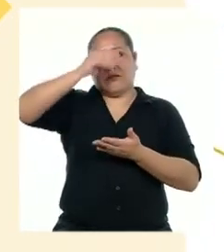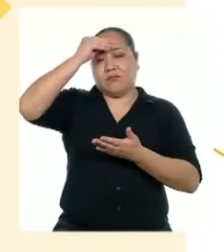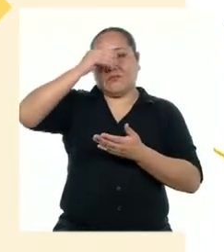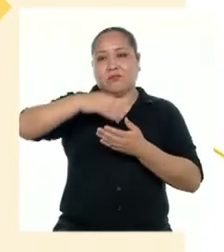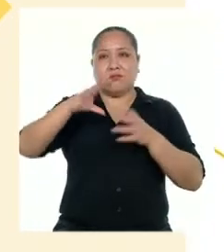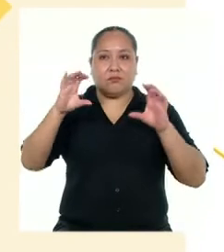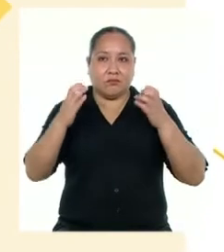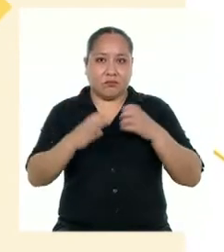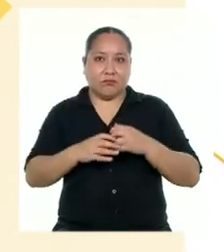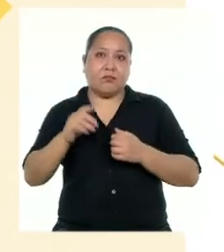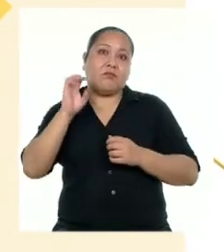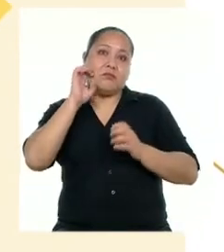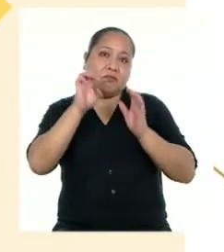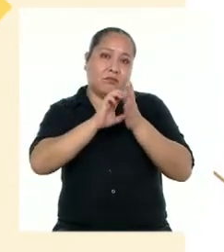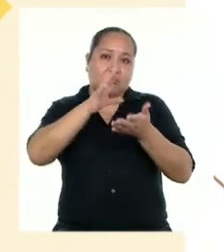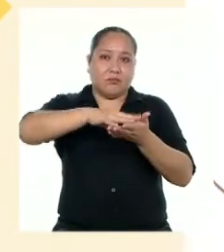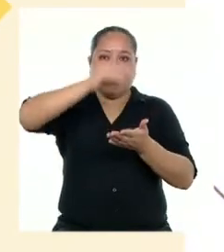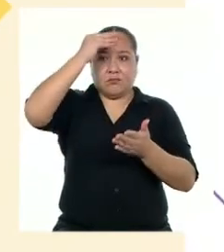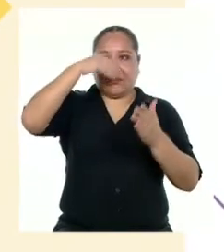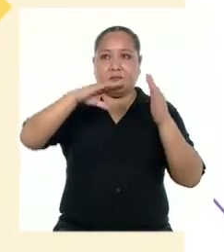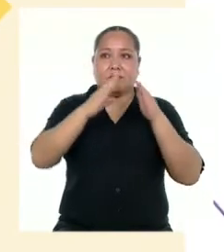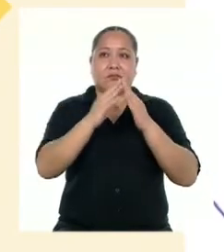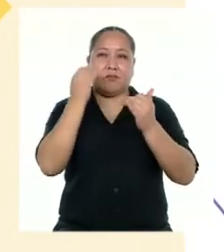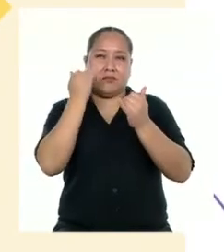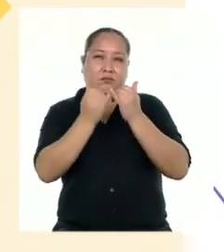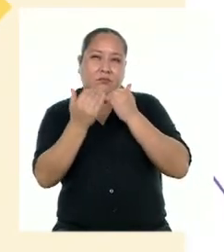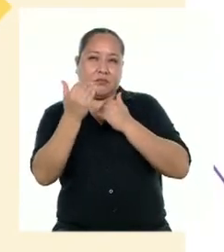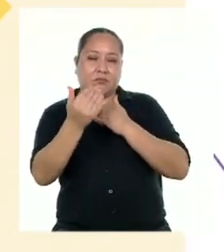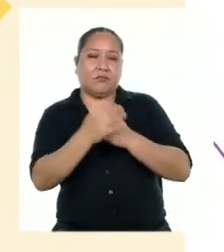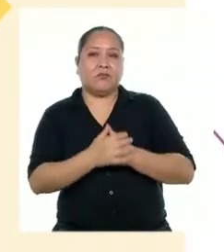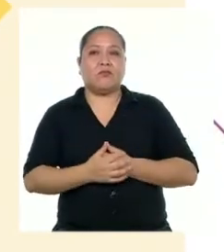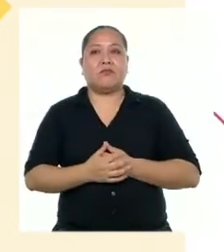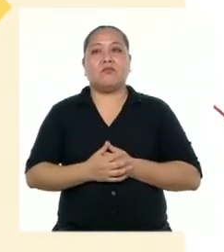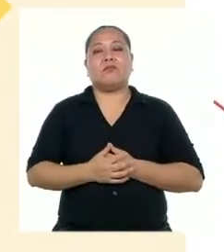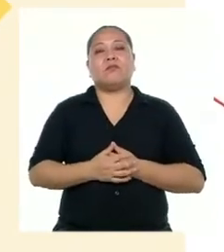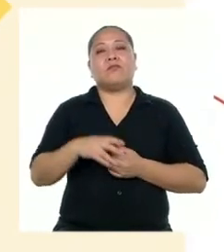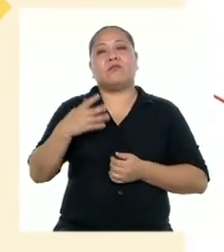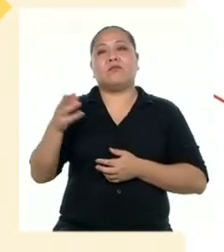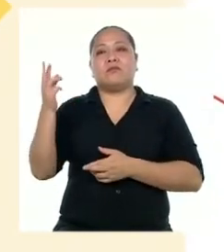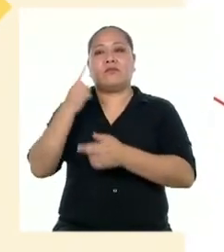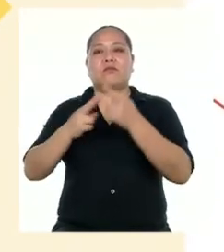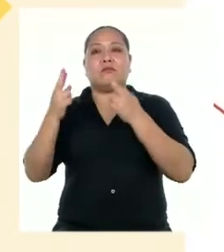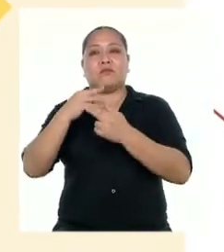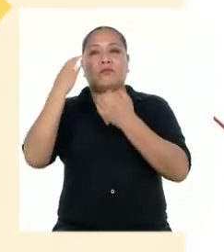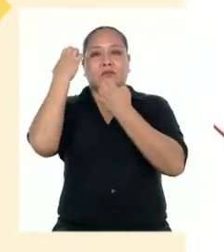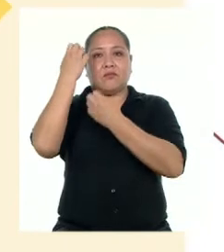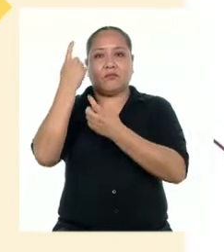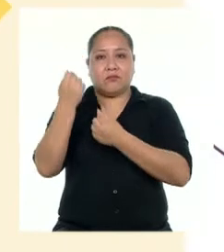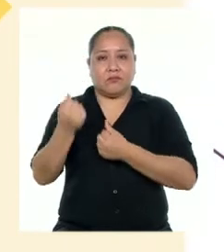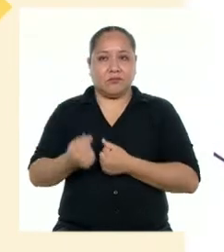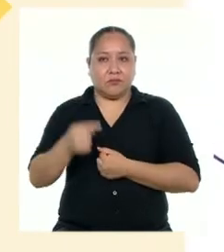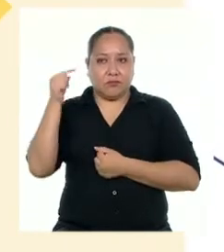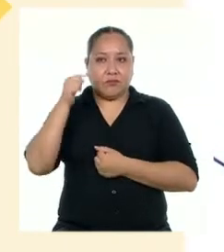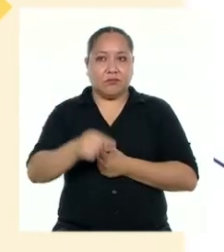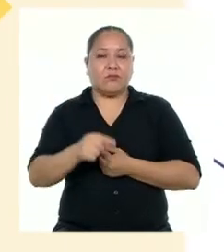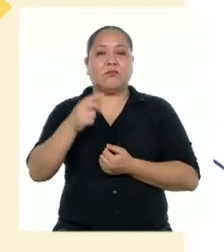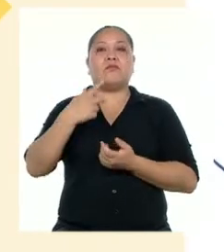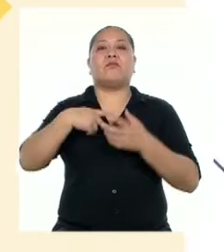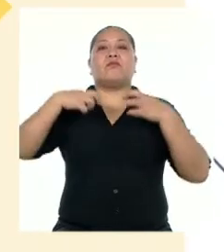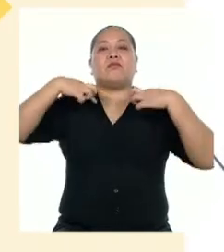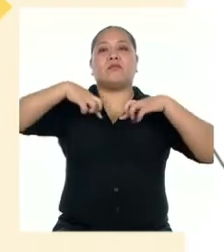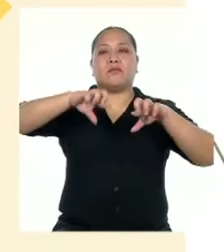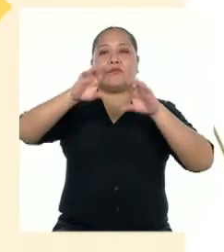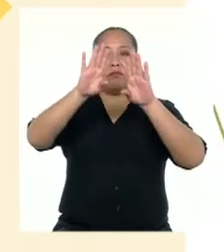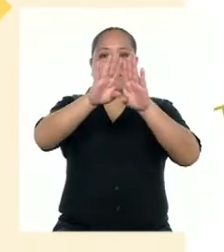hacia el final, se dio inicio al proceso llamado reactivación económica, mediante el cual se autorizó la